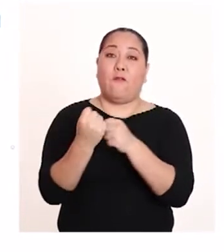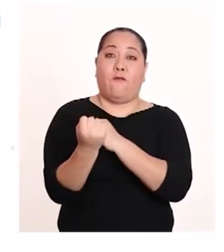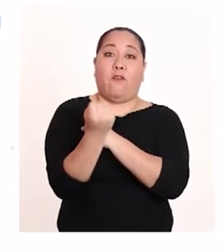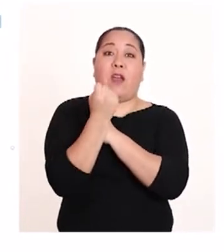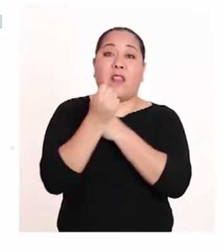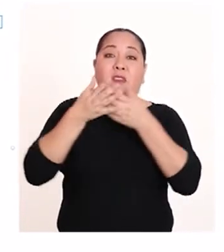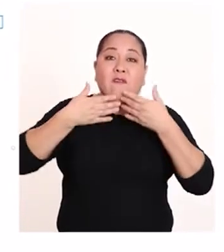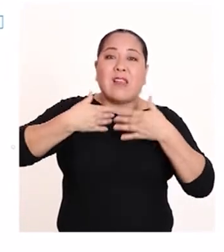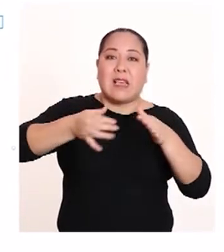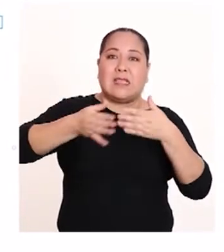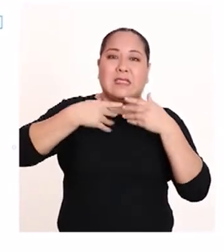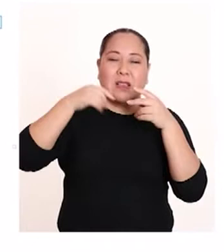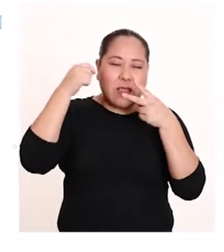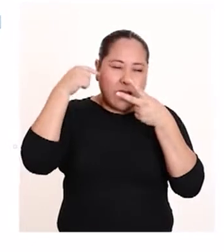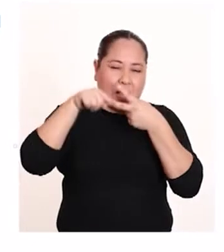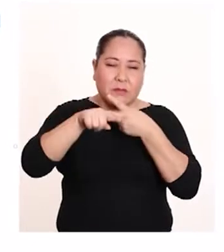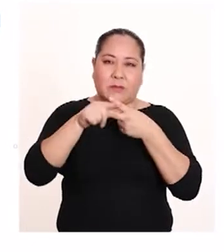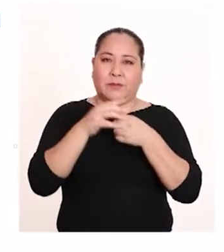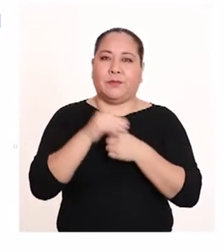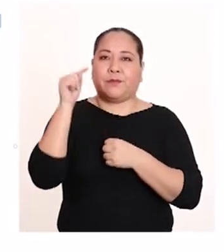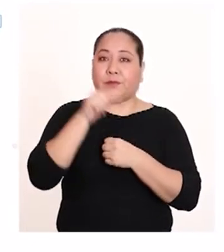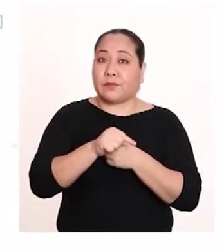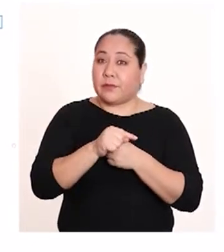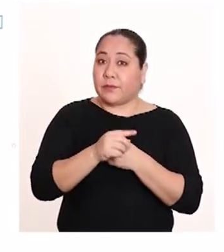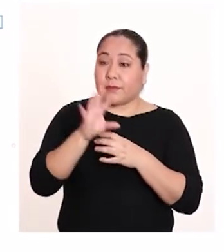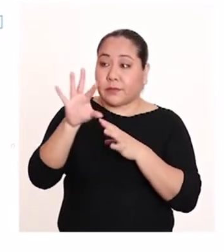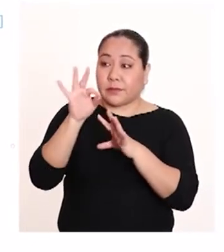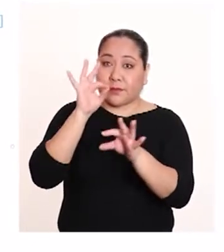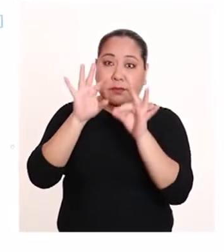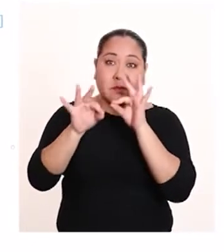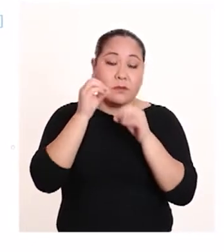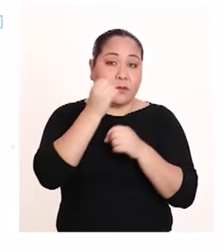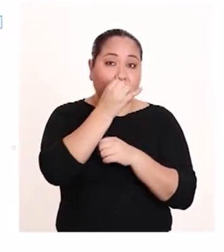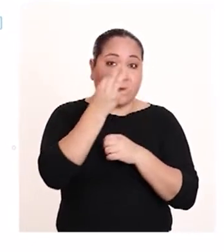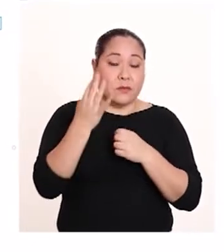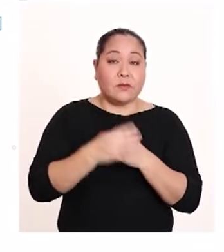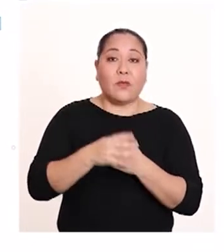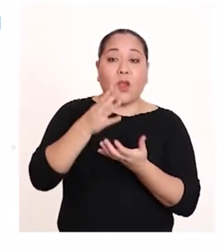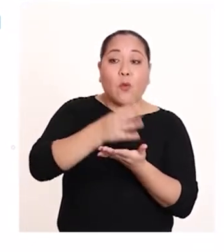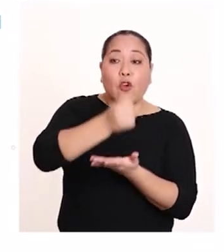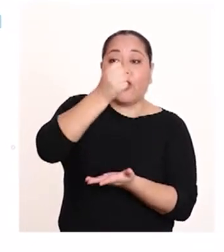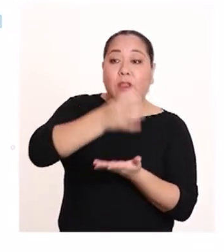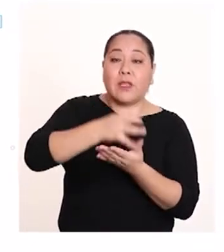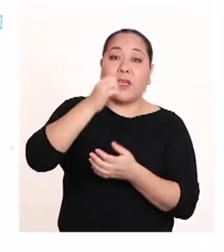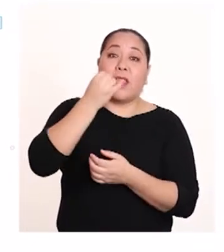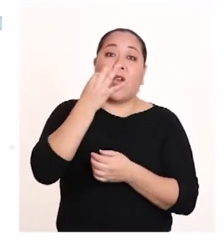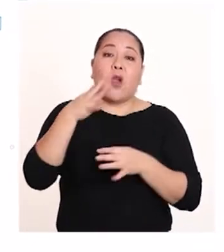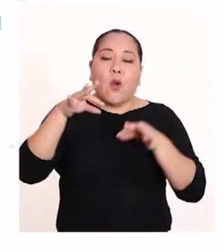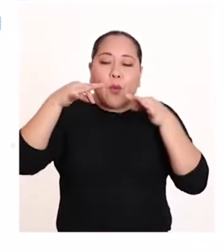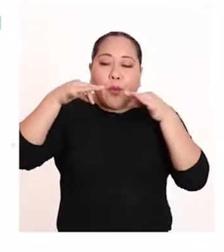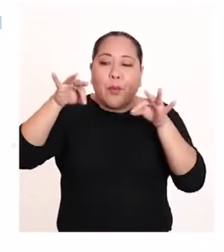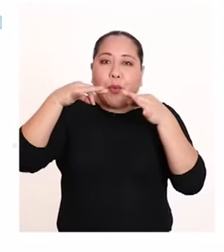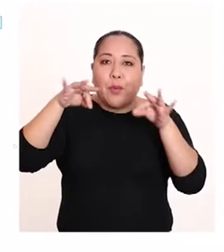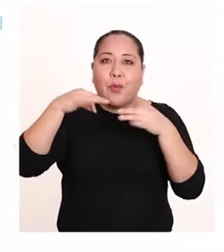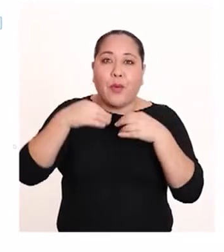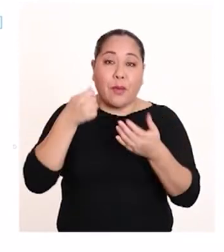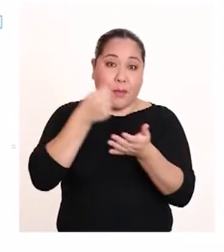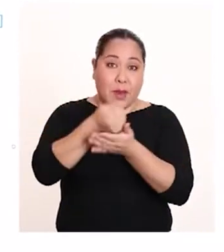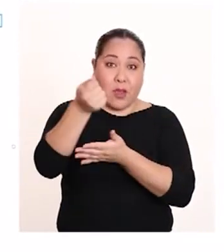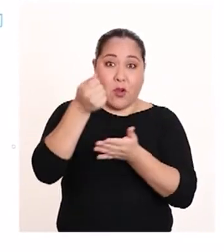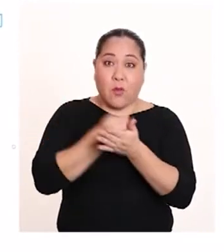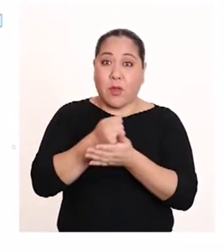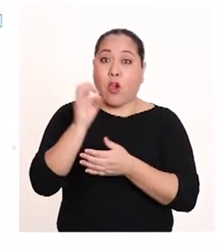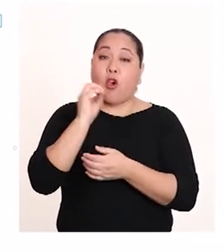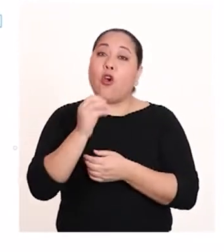fuerte, flexible y transparente. Se puede encontrar en algunas botellas y bolsas muy diversas de